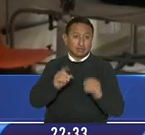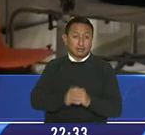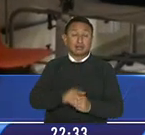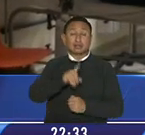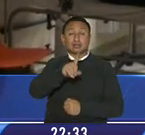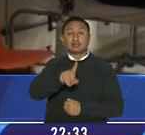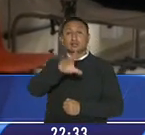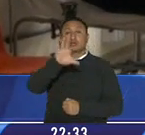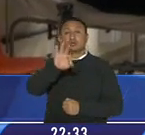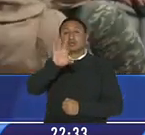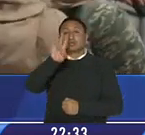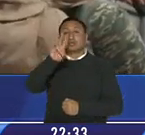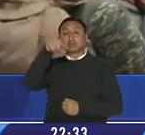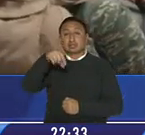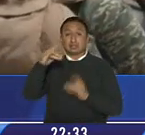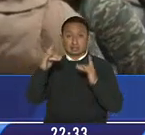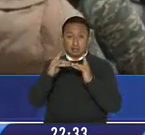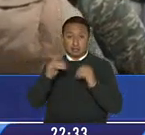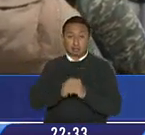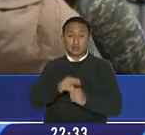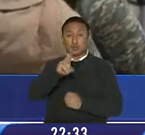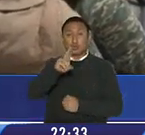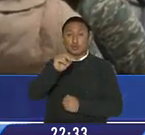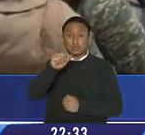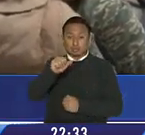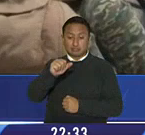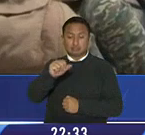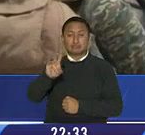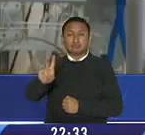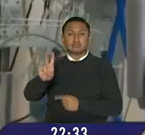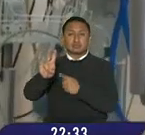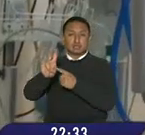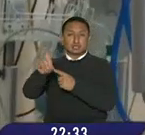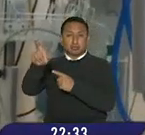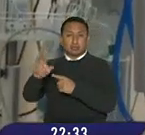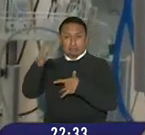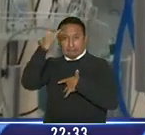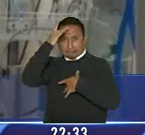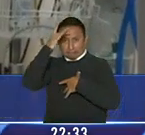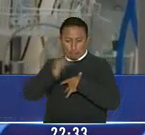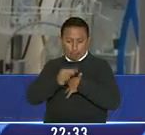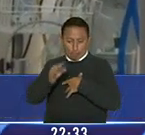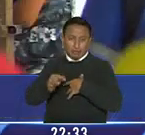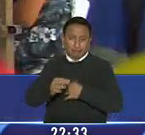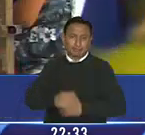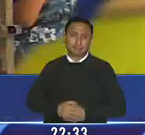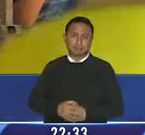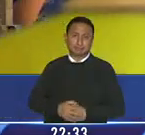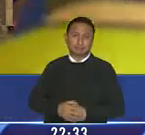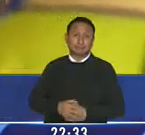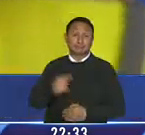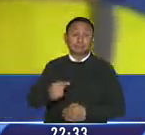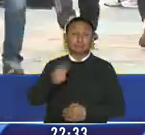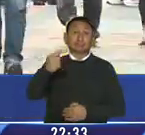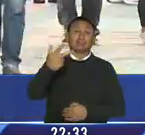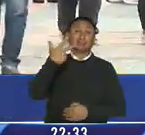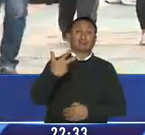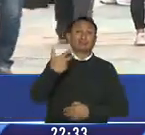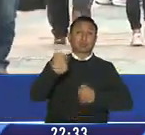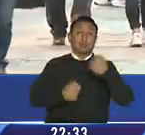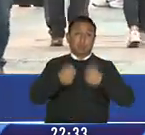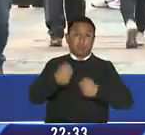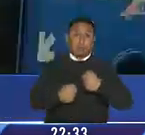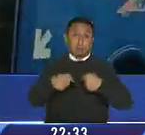camas de UCI que hay en el país solo 7 están ocupadas con pacientes con COVID-19 el próximo 3 de mayo se